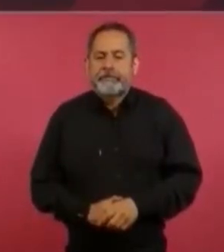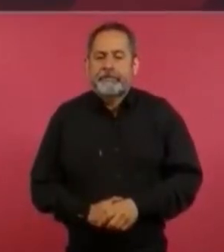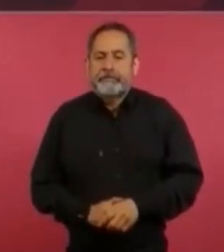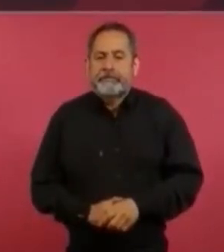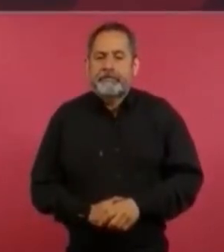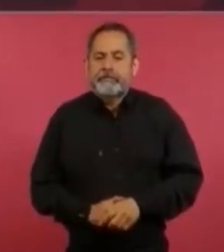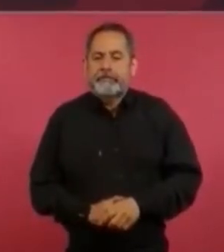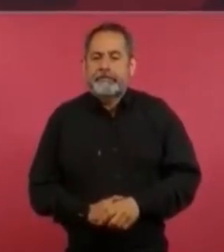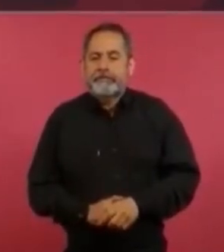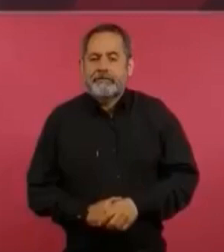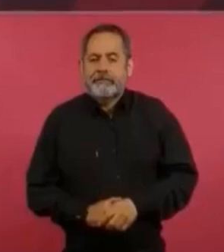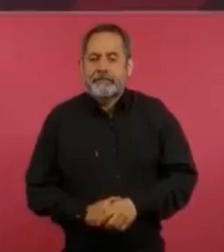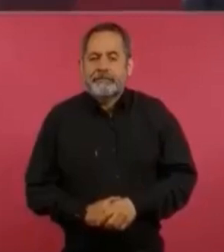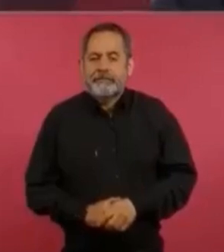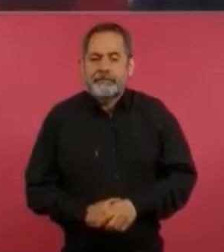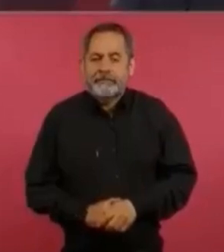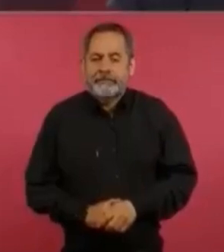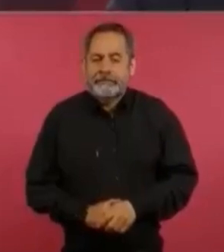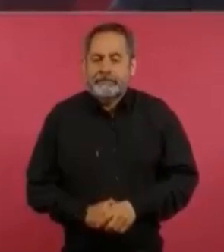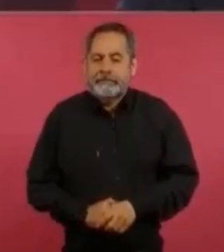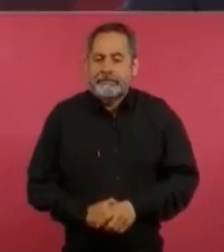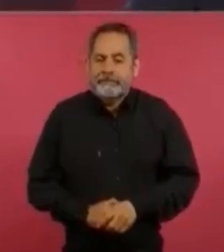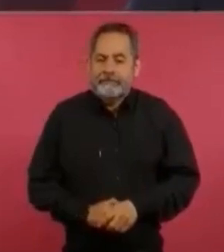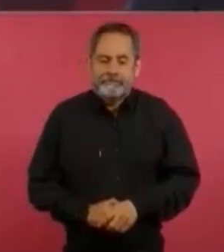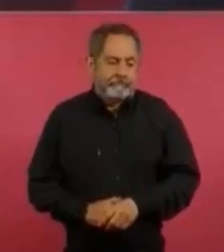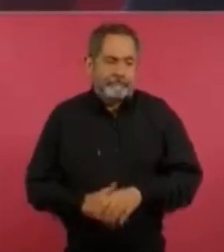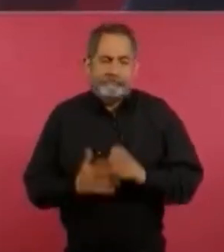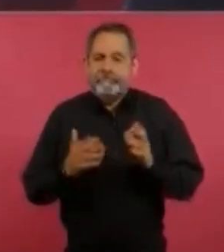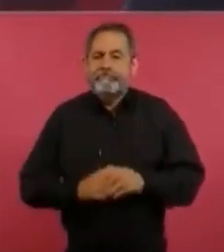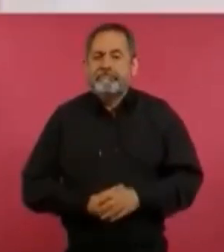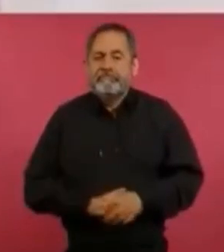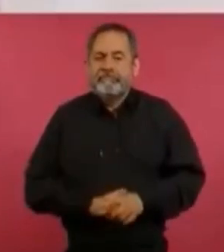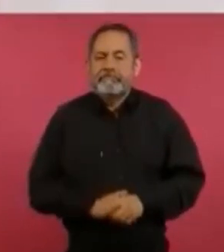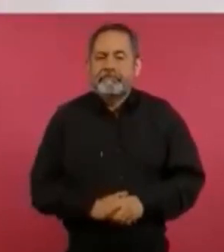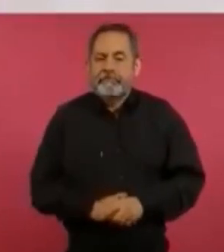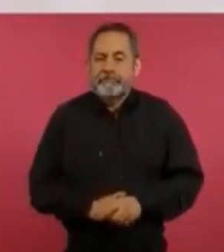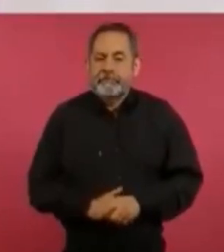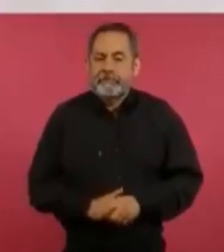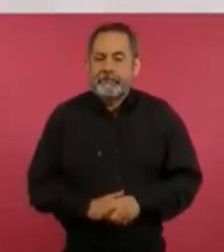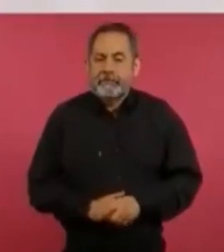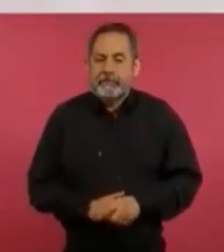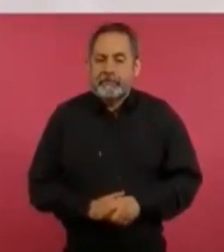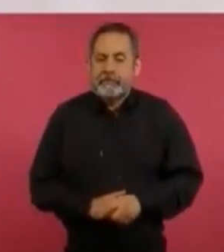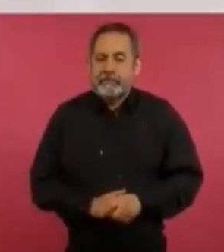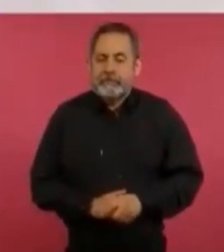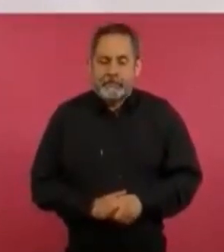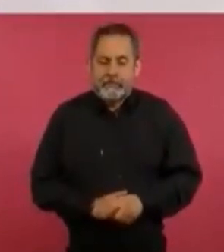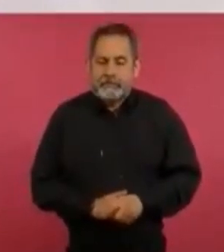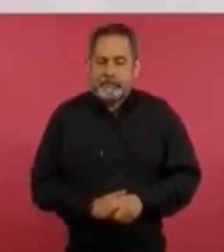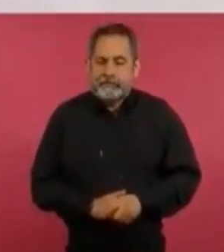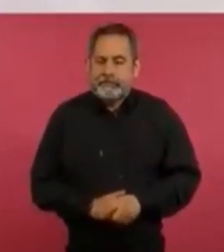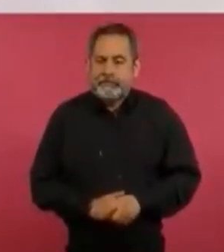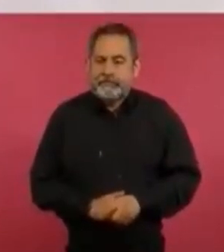todos, todos debemos de